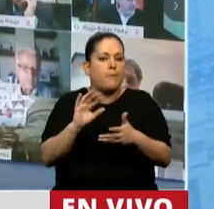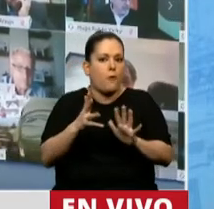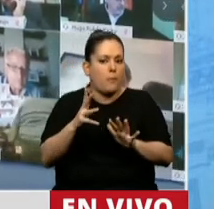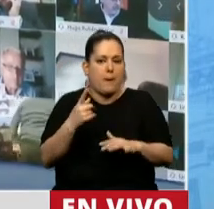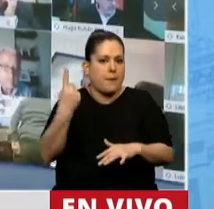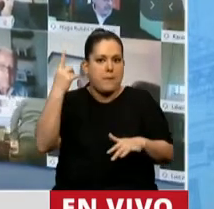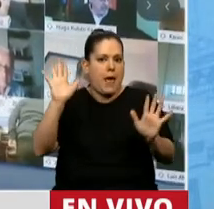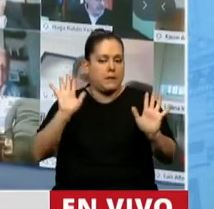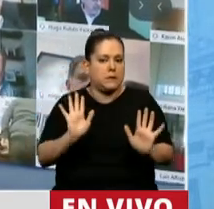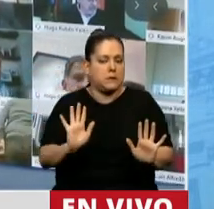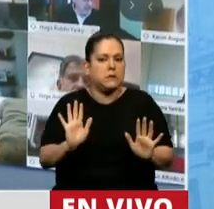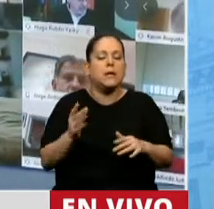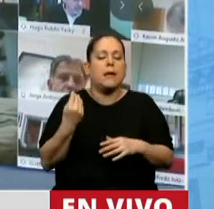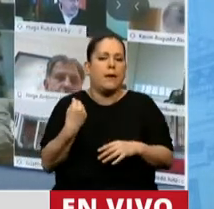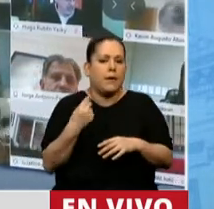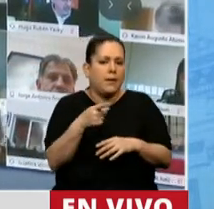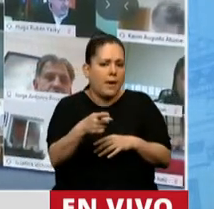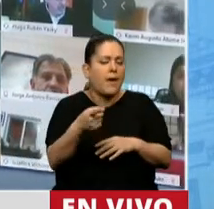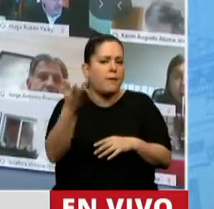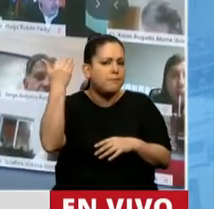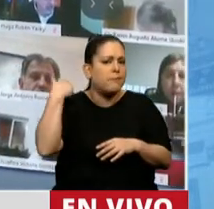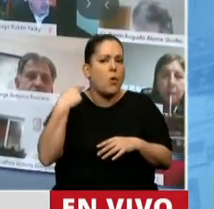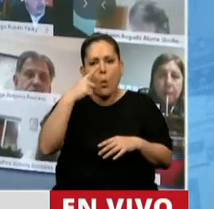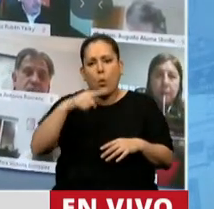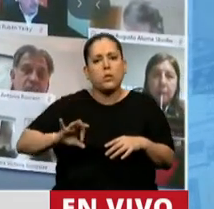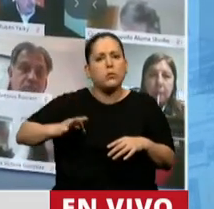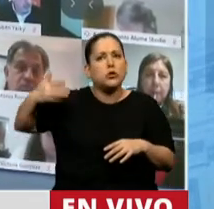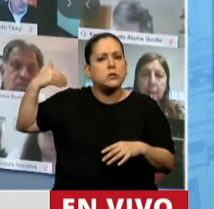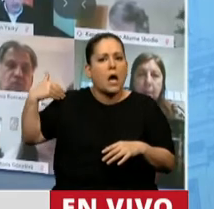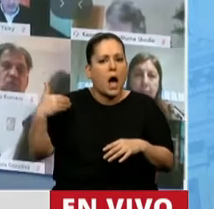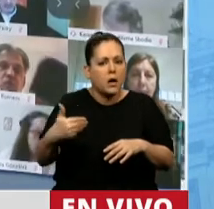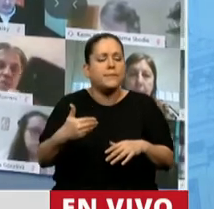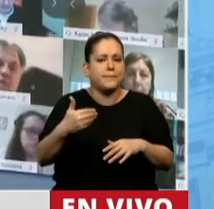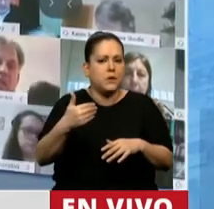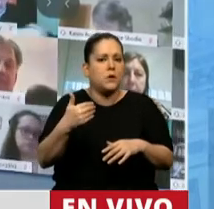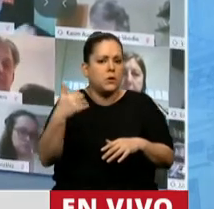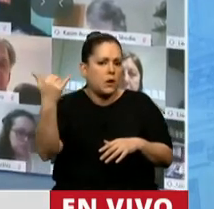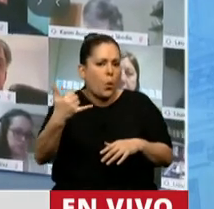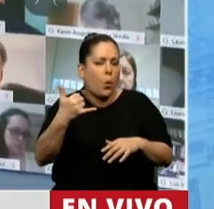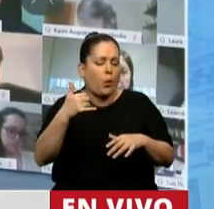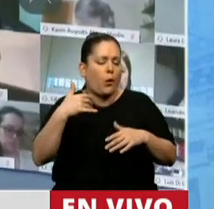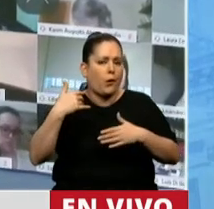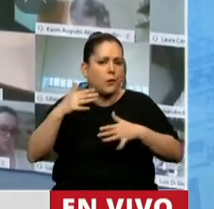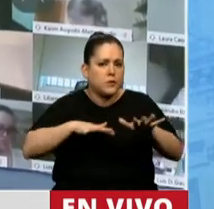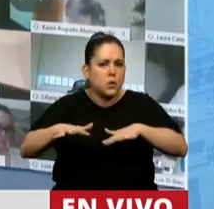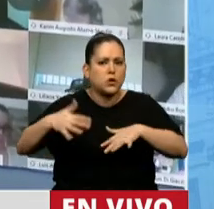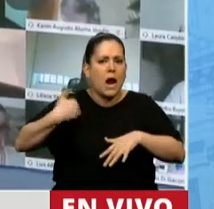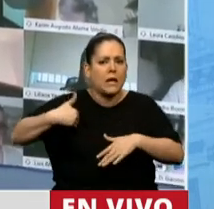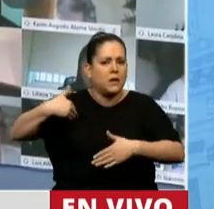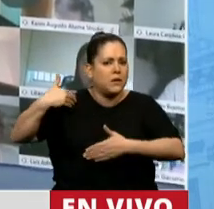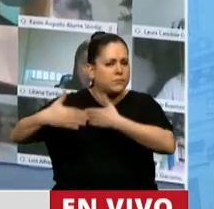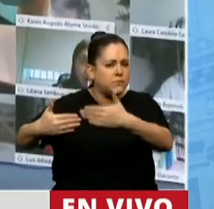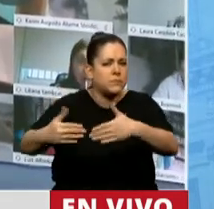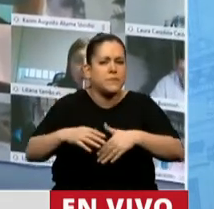diría yo, desde las que se plantearon en los últimos años los modelos de desarrollo de nuestra Nación. Fíjense si no,